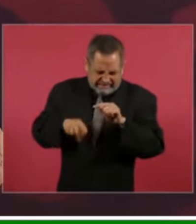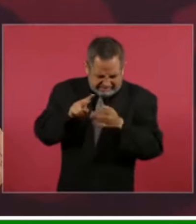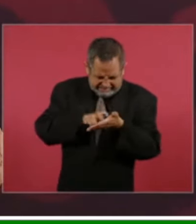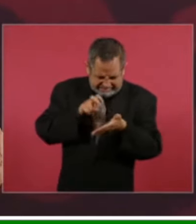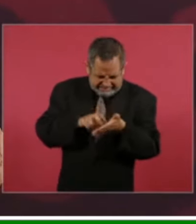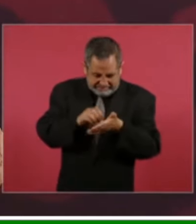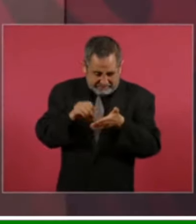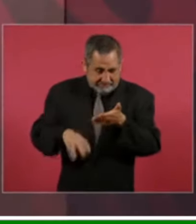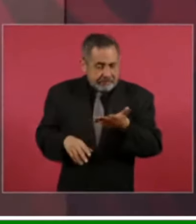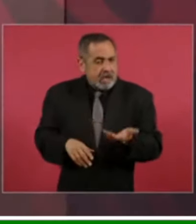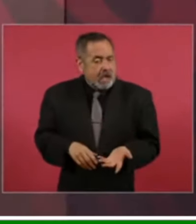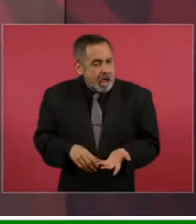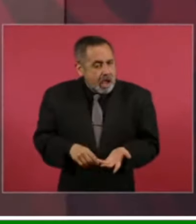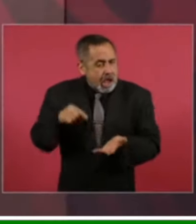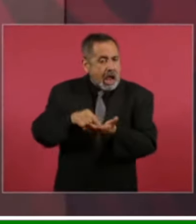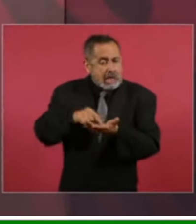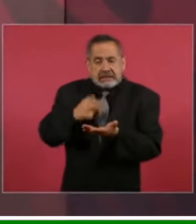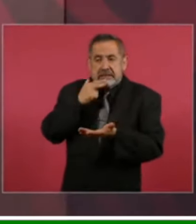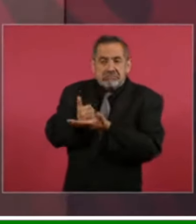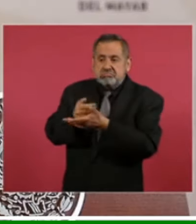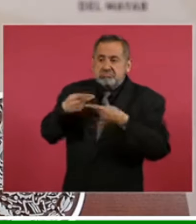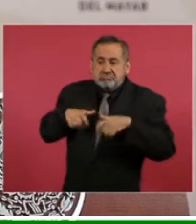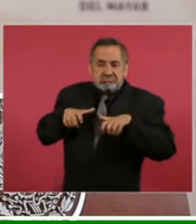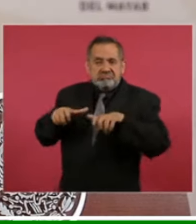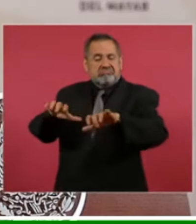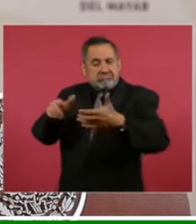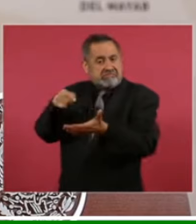toda su esencia social y pública